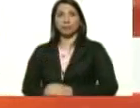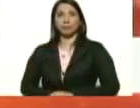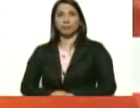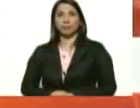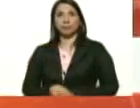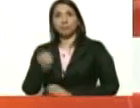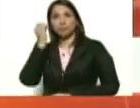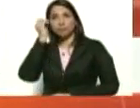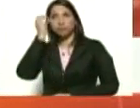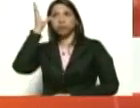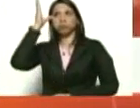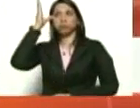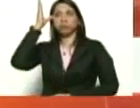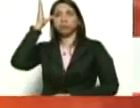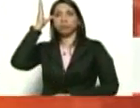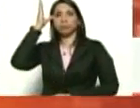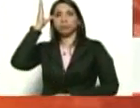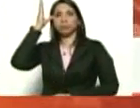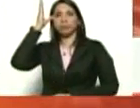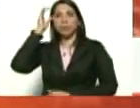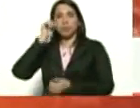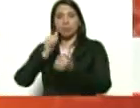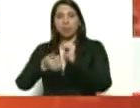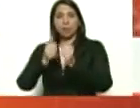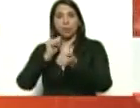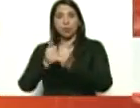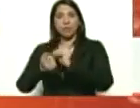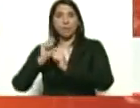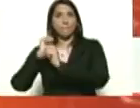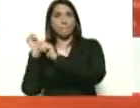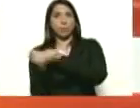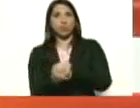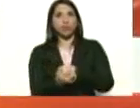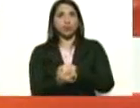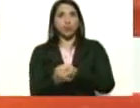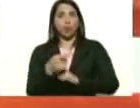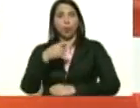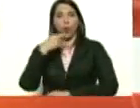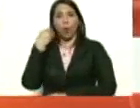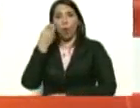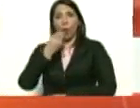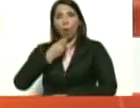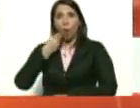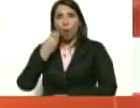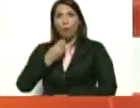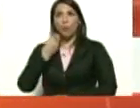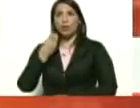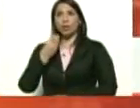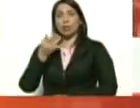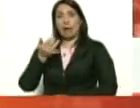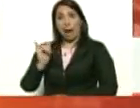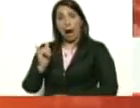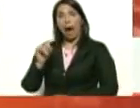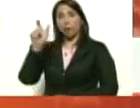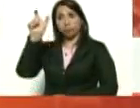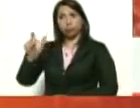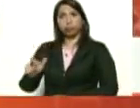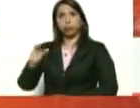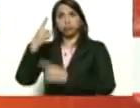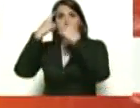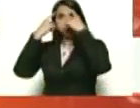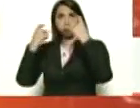capacidad deportiva de béisbolera, muchachos y muchachas que son promesa y en estas